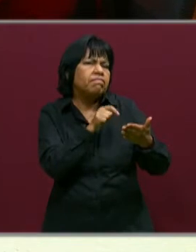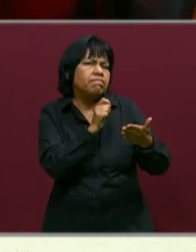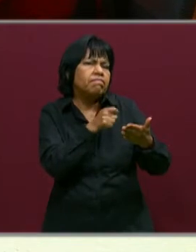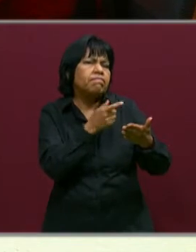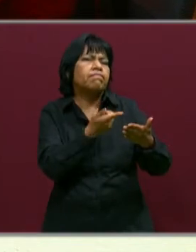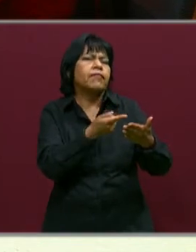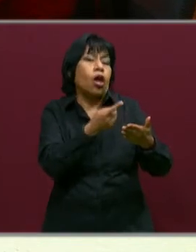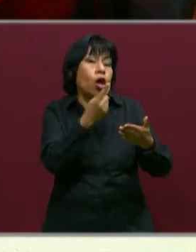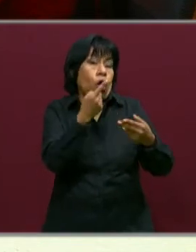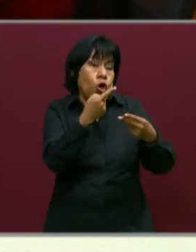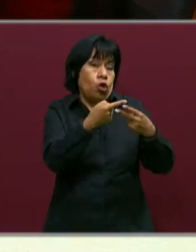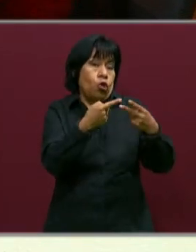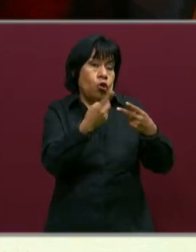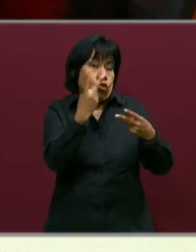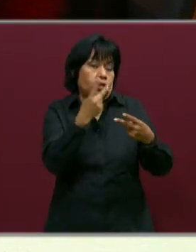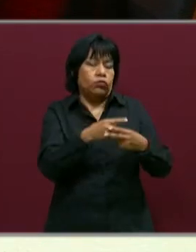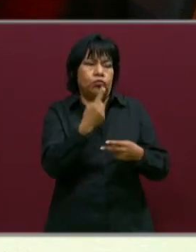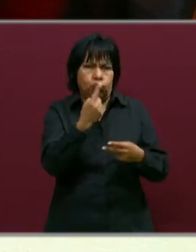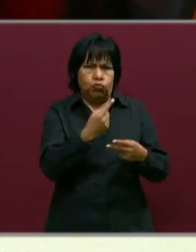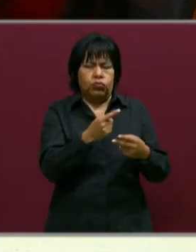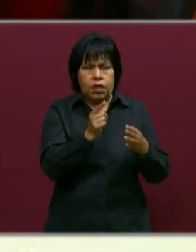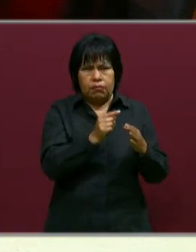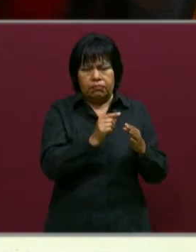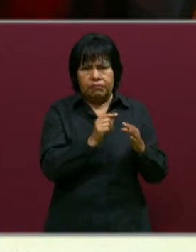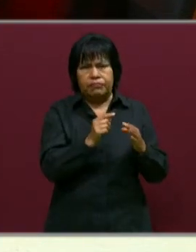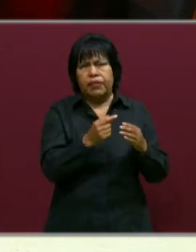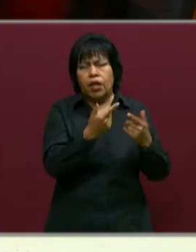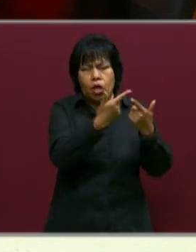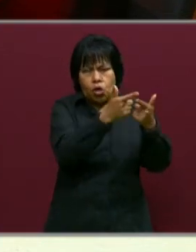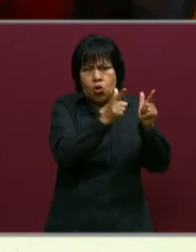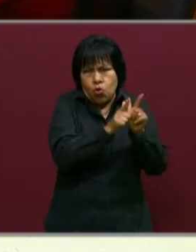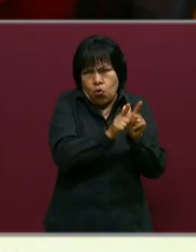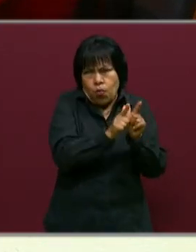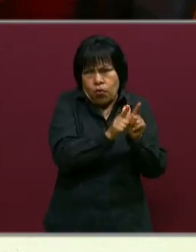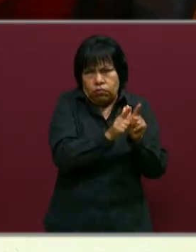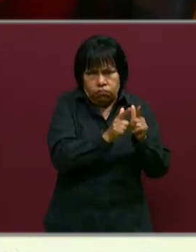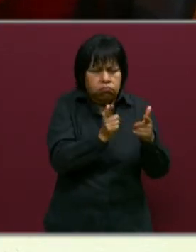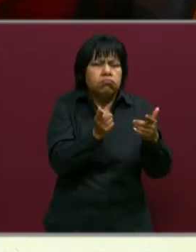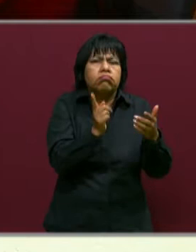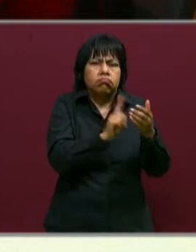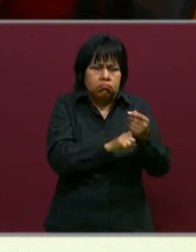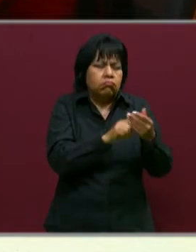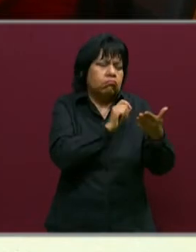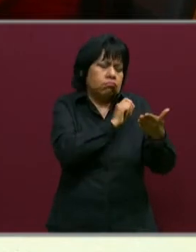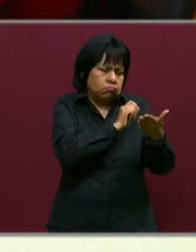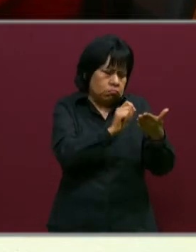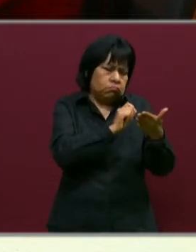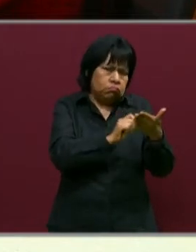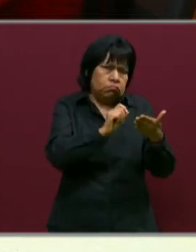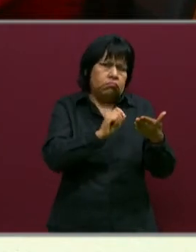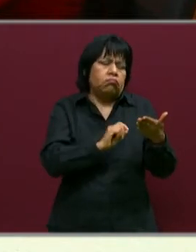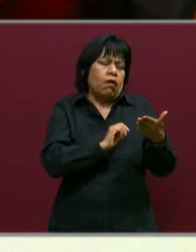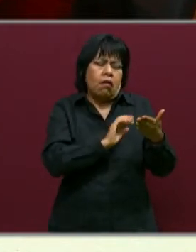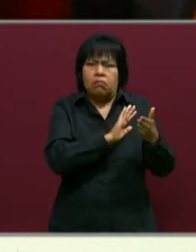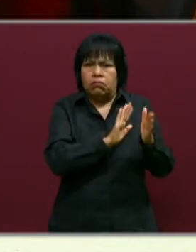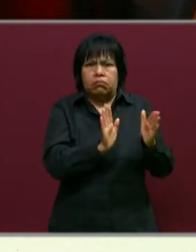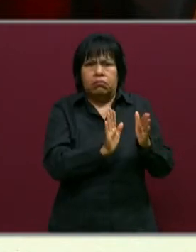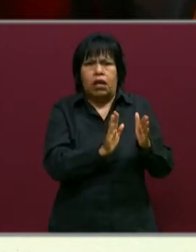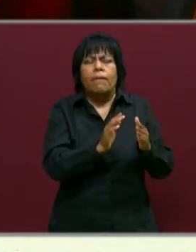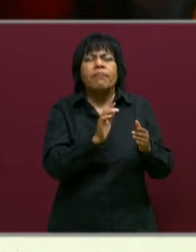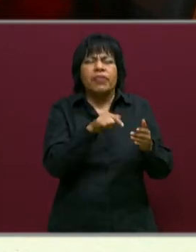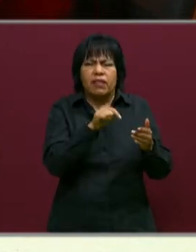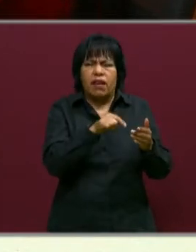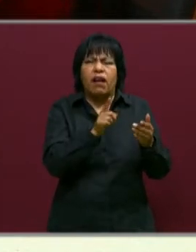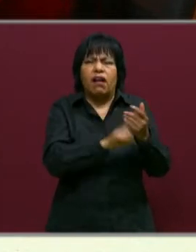dos tipos de fichas. Una ficha de forma colectiva de todo el grupo que tenemos bajo nuestra responsabilidad, en el